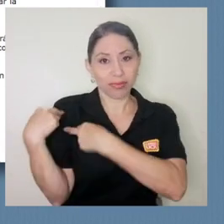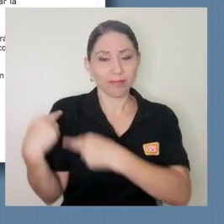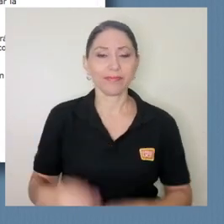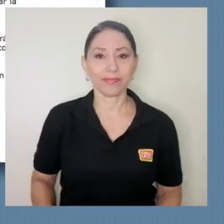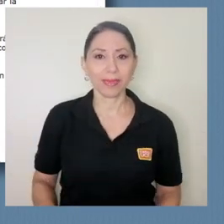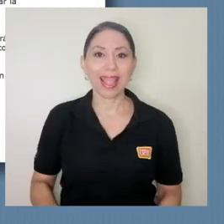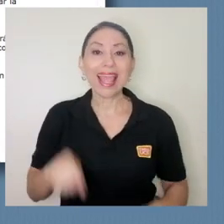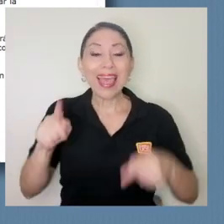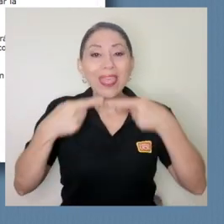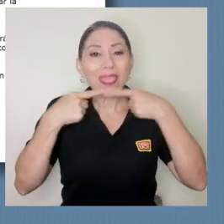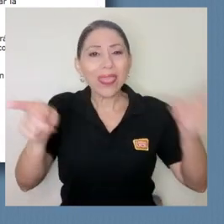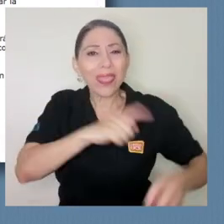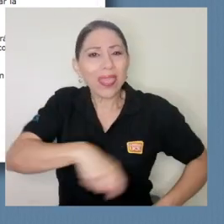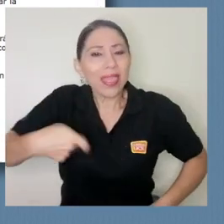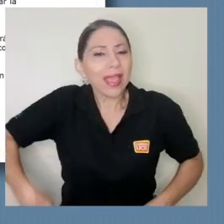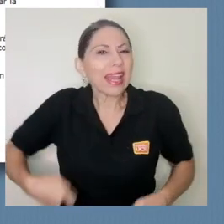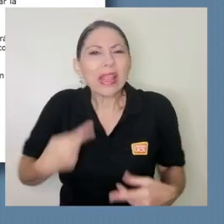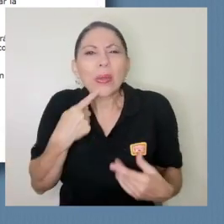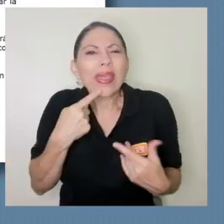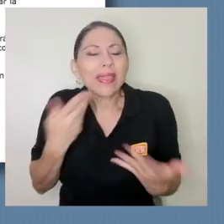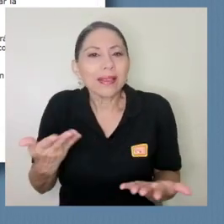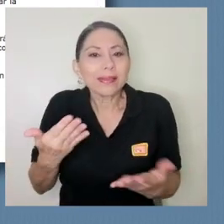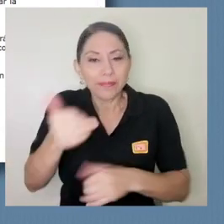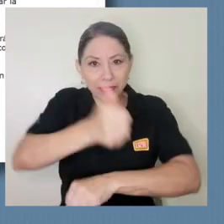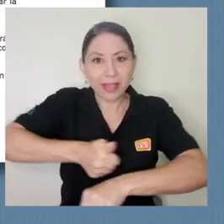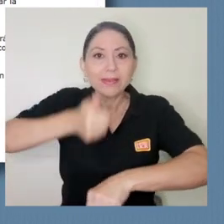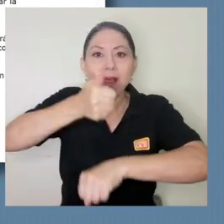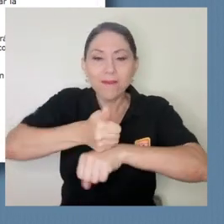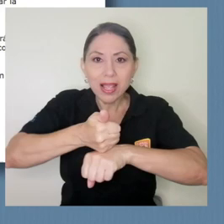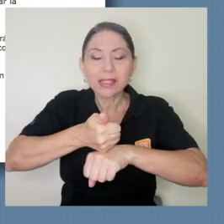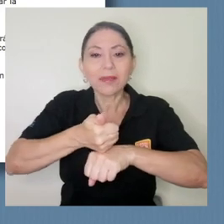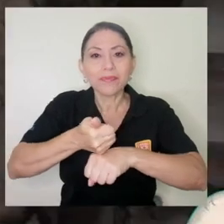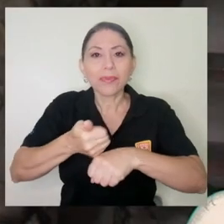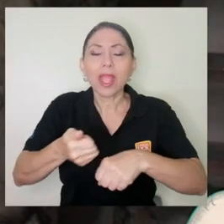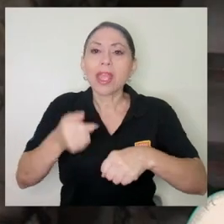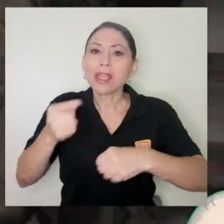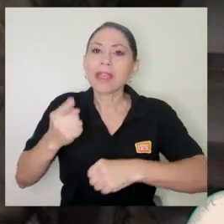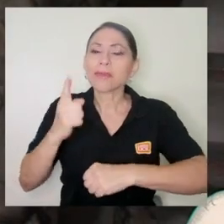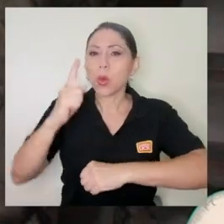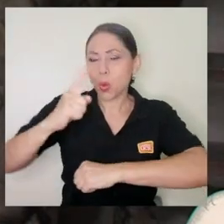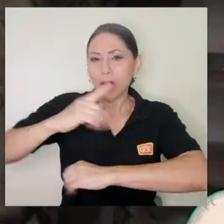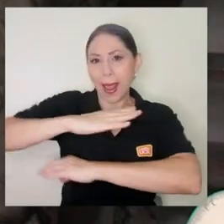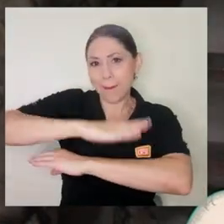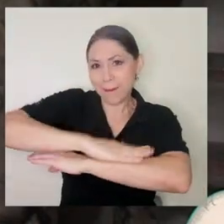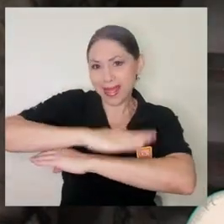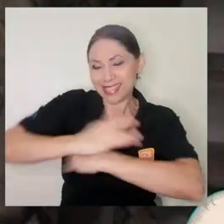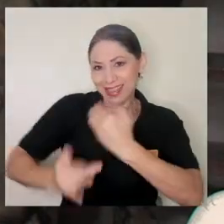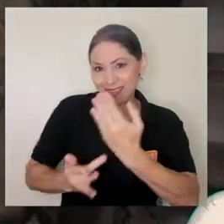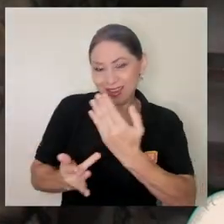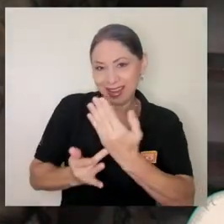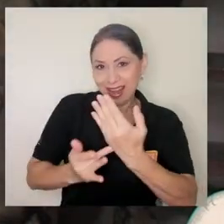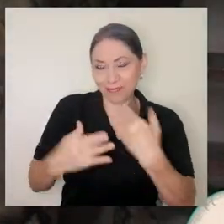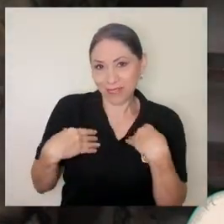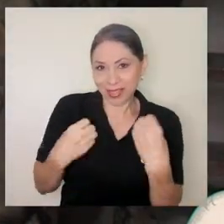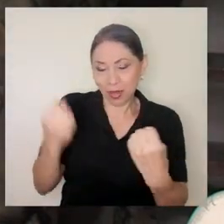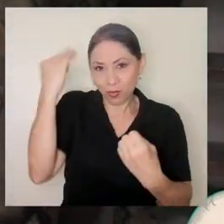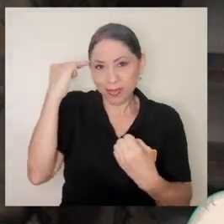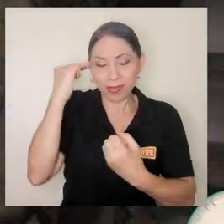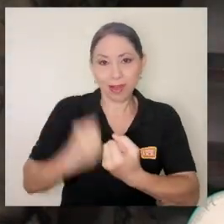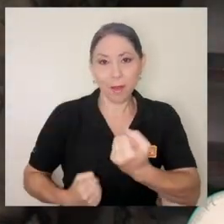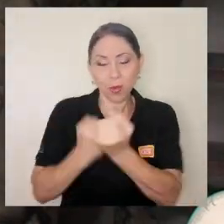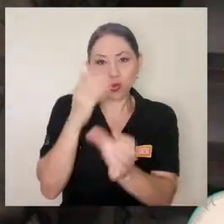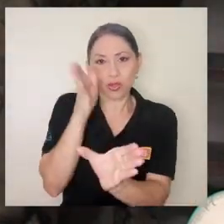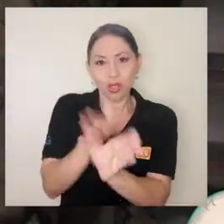Este decreto lo que establece es que se establece una mesa técnica operativa de salud mental y apoyo psicosocial